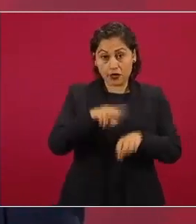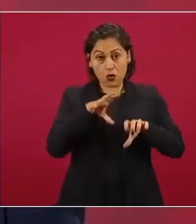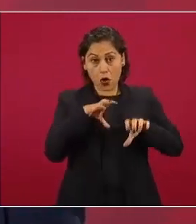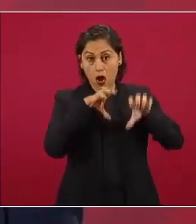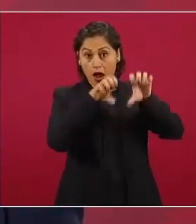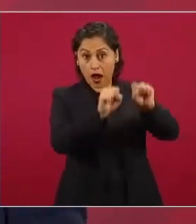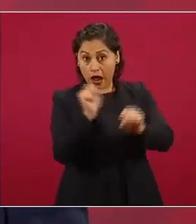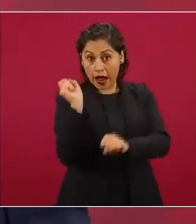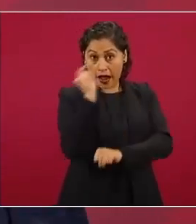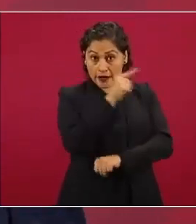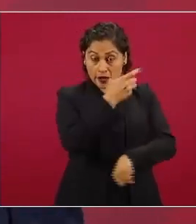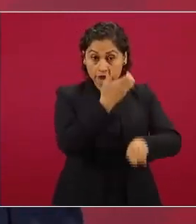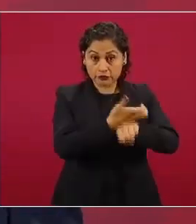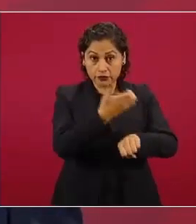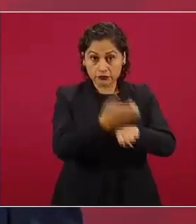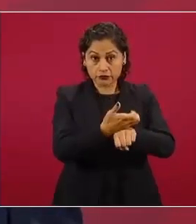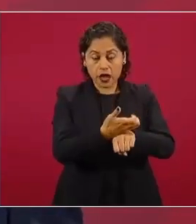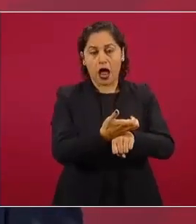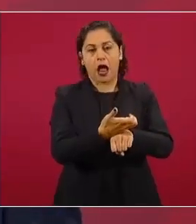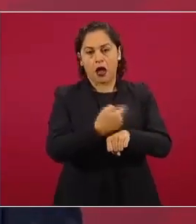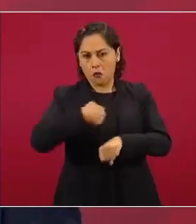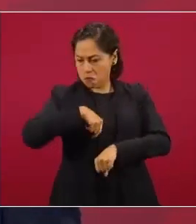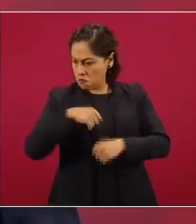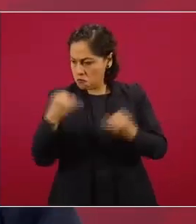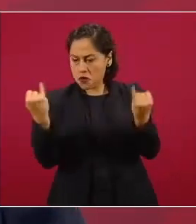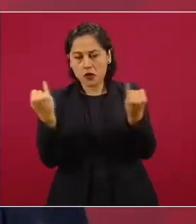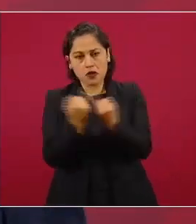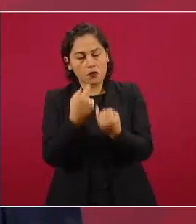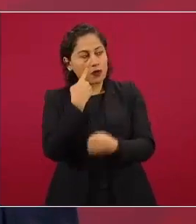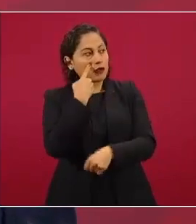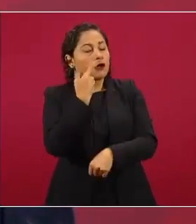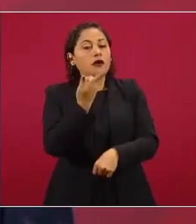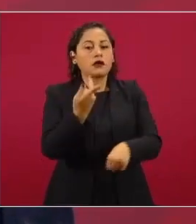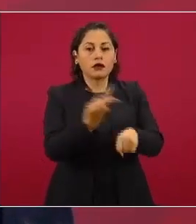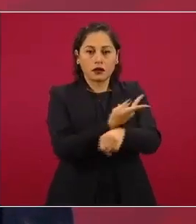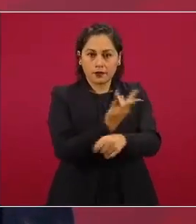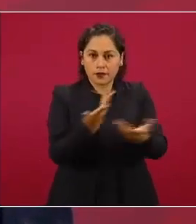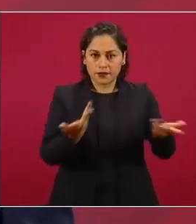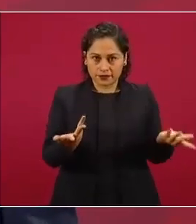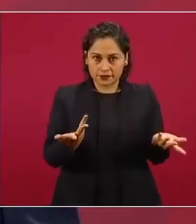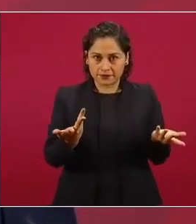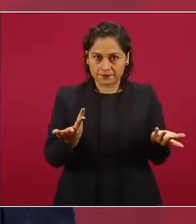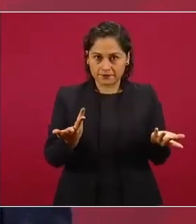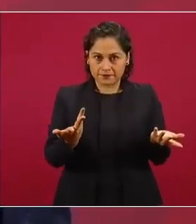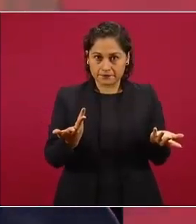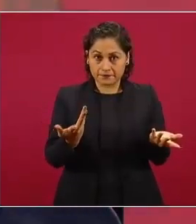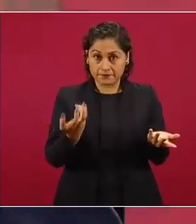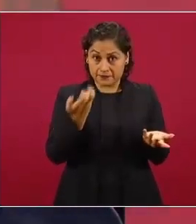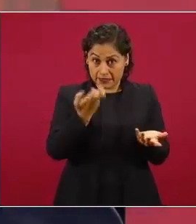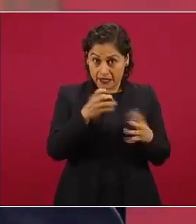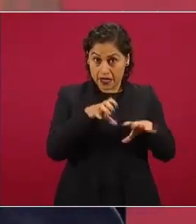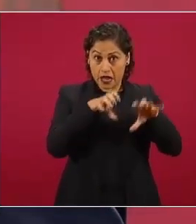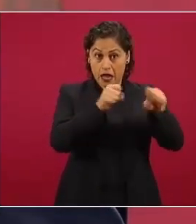sea quien sea no permitiríamos una injusticia